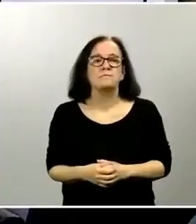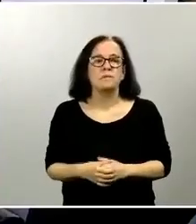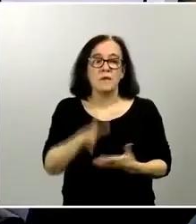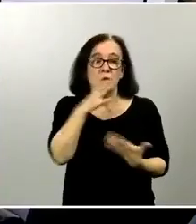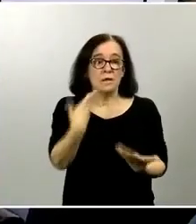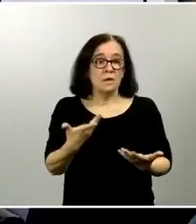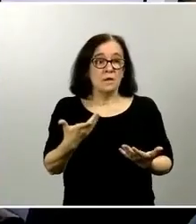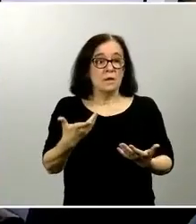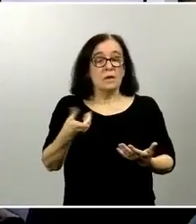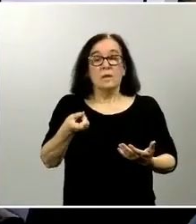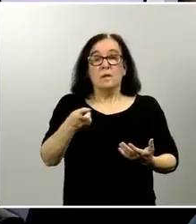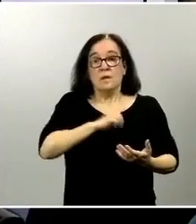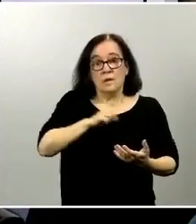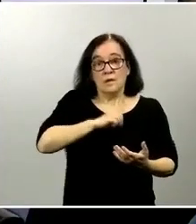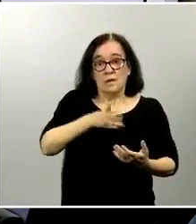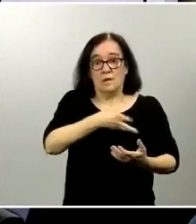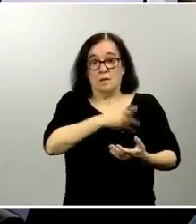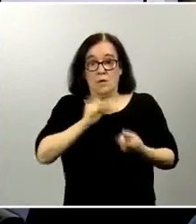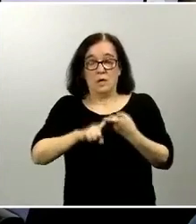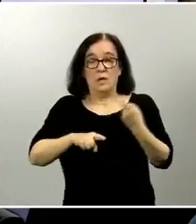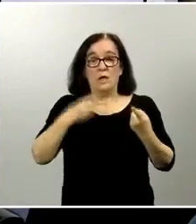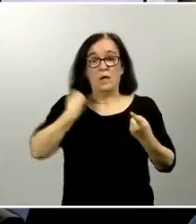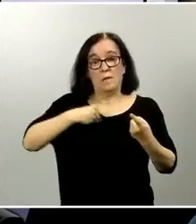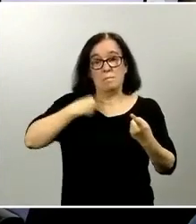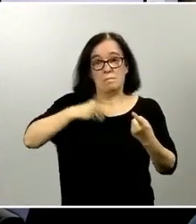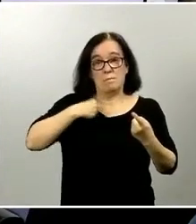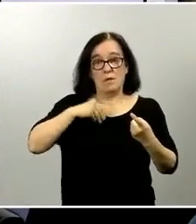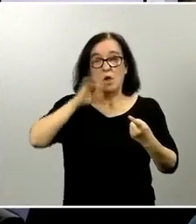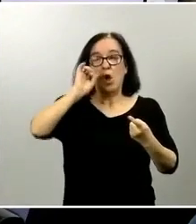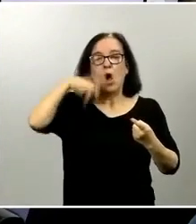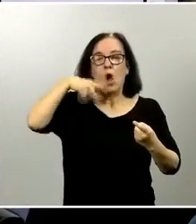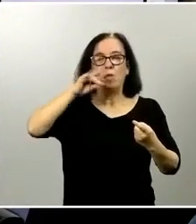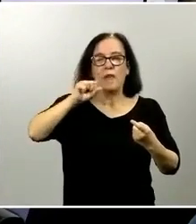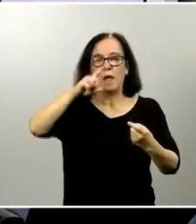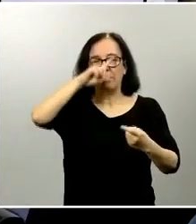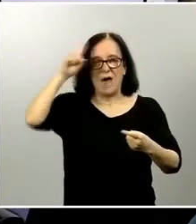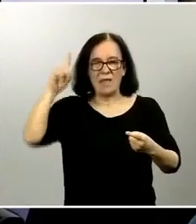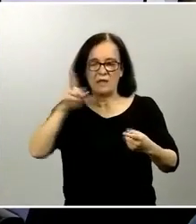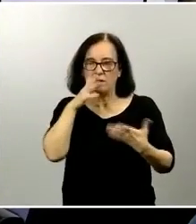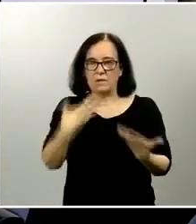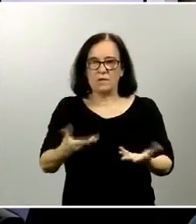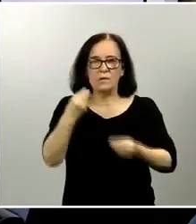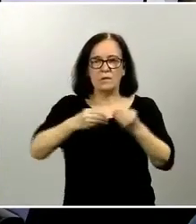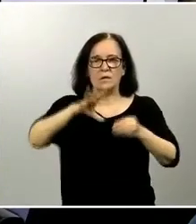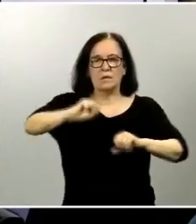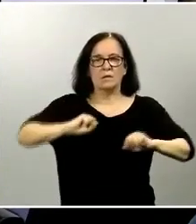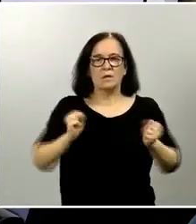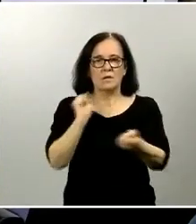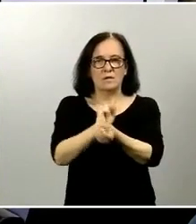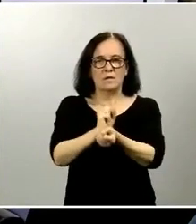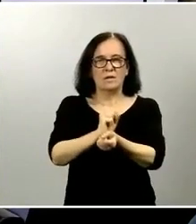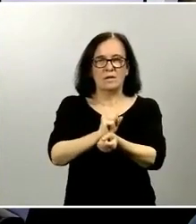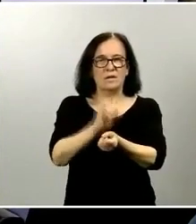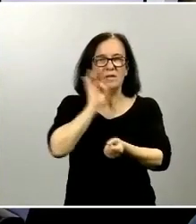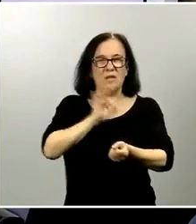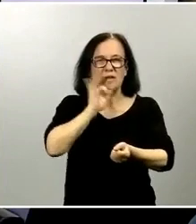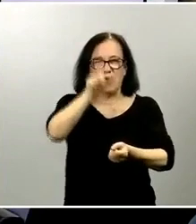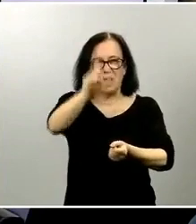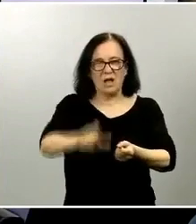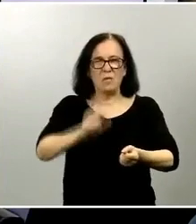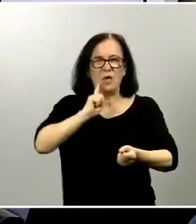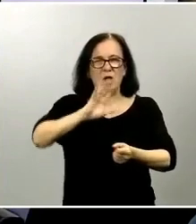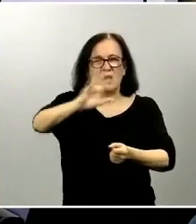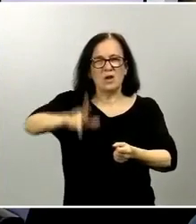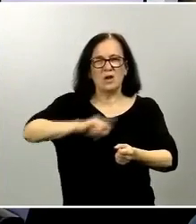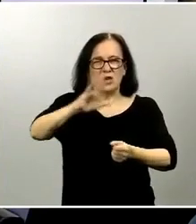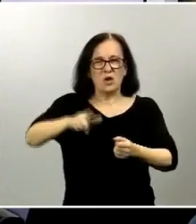el general pueden responder a esta misma cadena onda madrid que se pregunta por la detención del empresario gallego por un supuesto robo por el supuesto